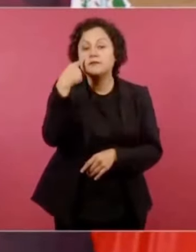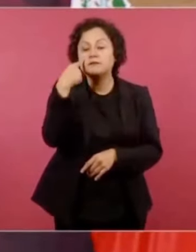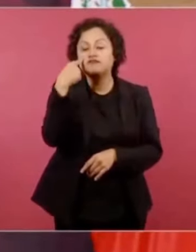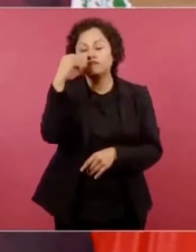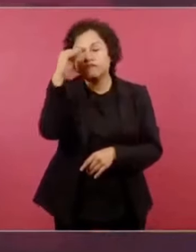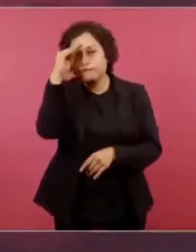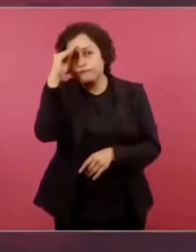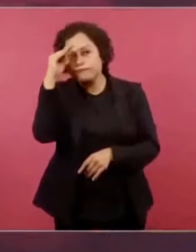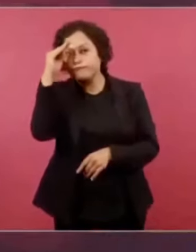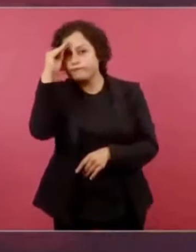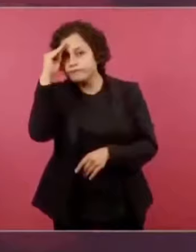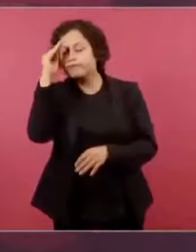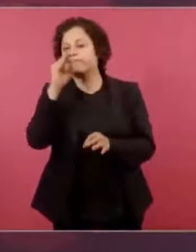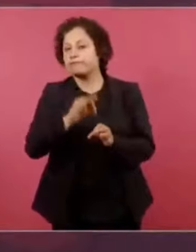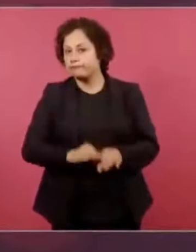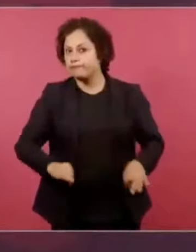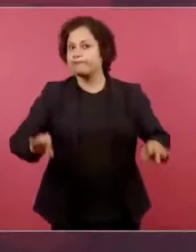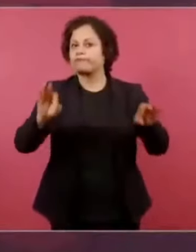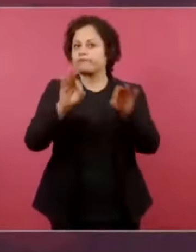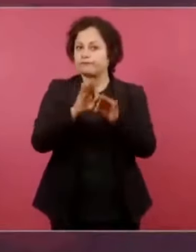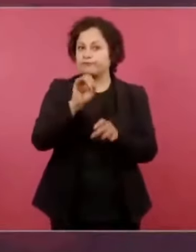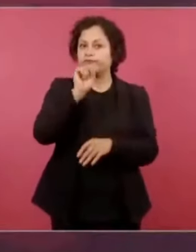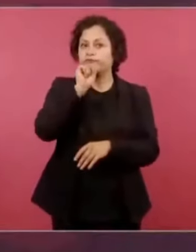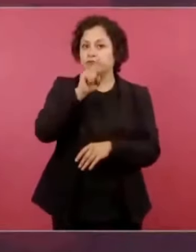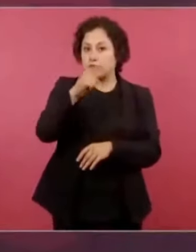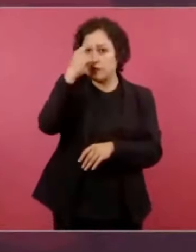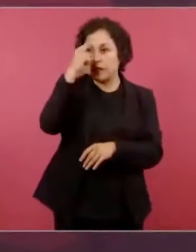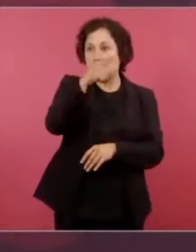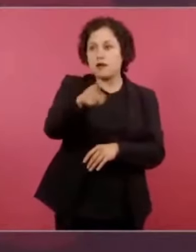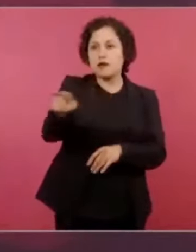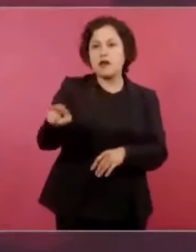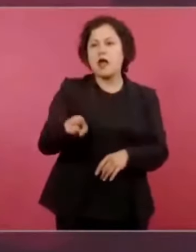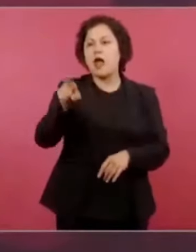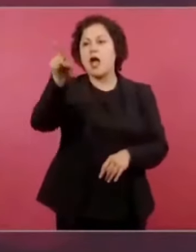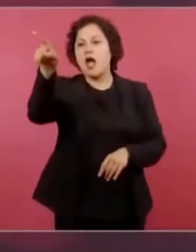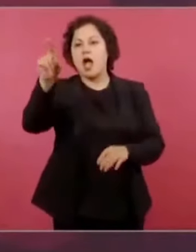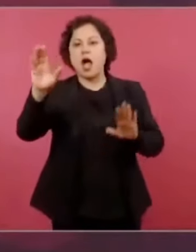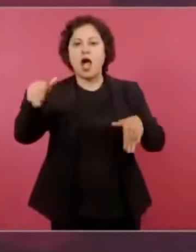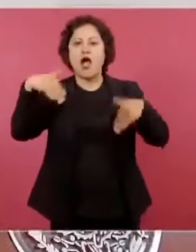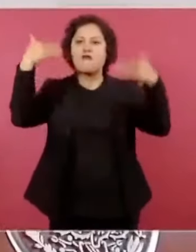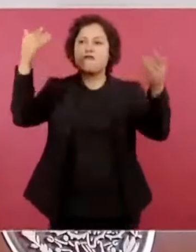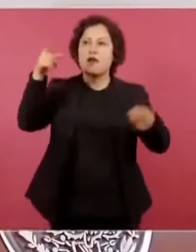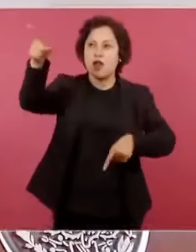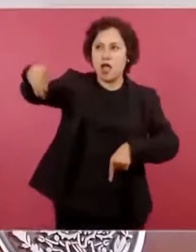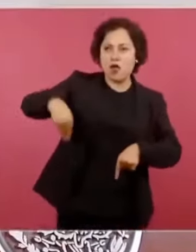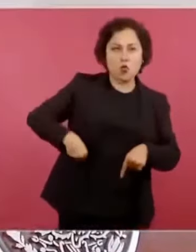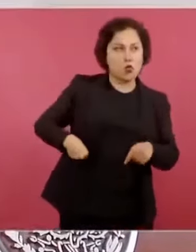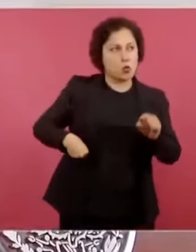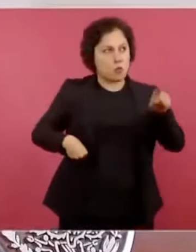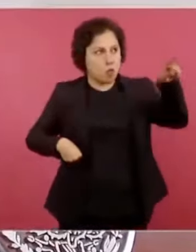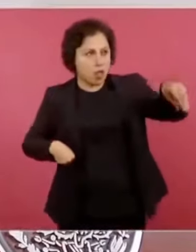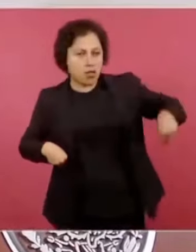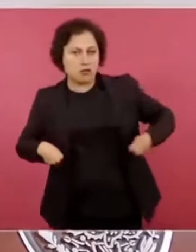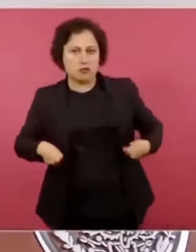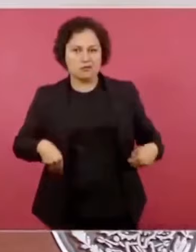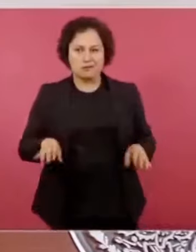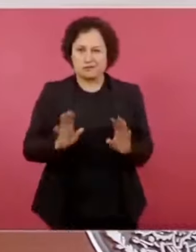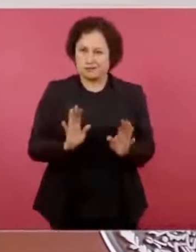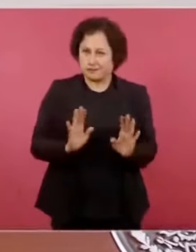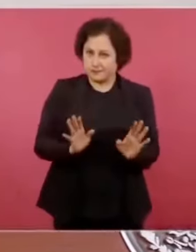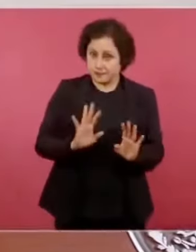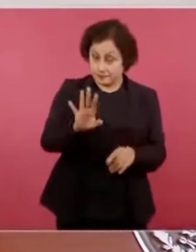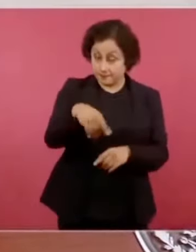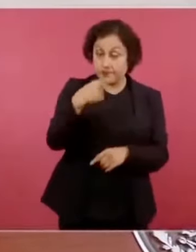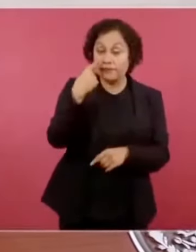para no estar nada más culpando a los extranjeros. en la